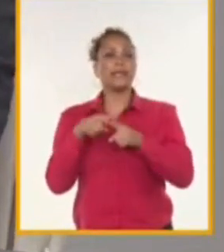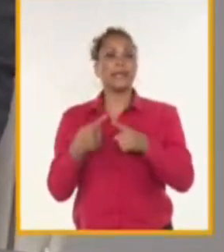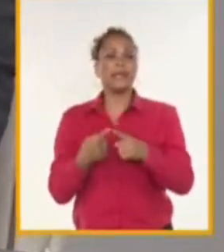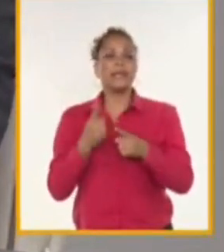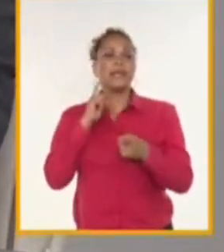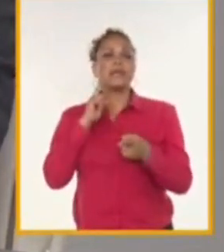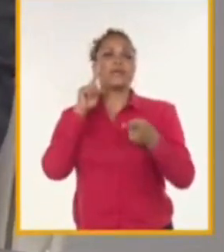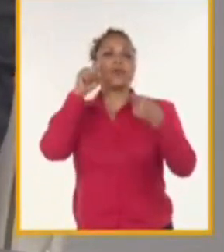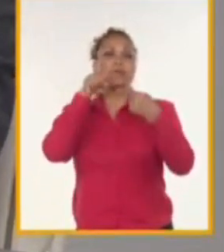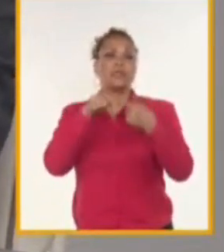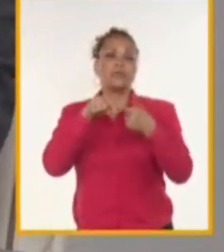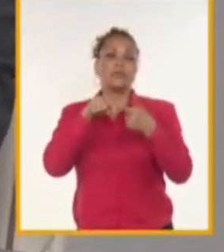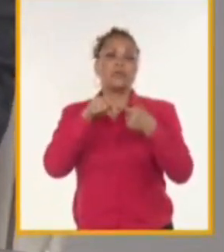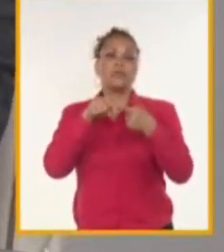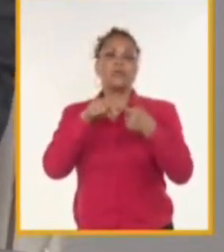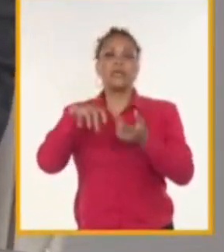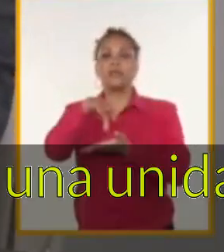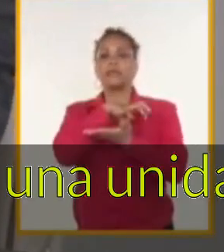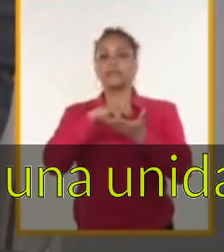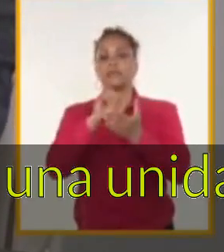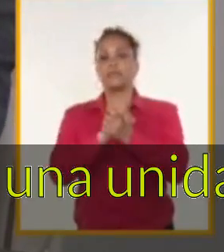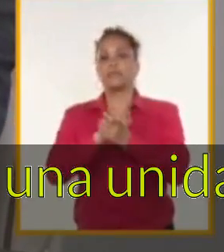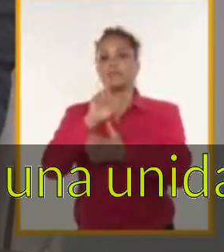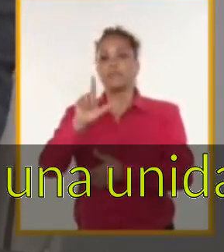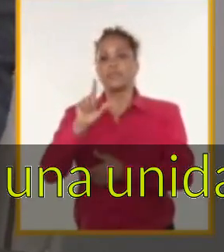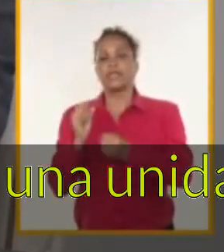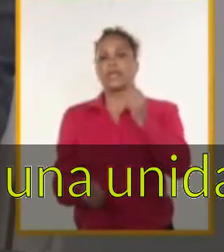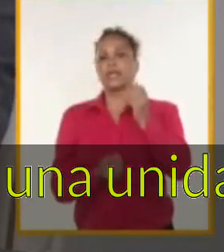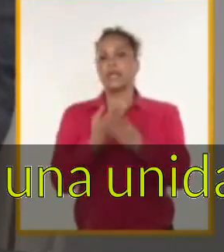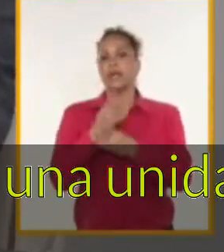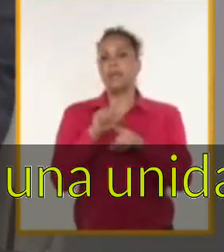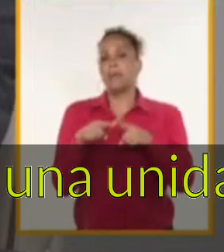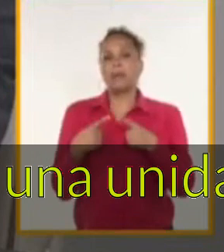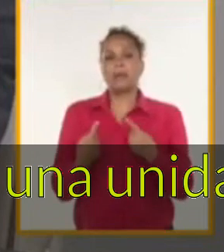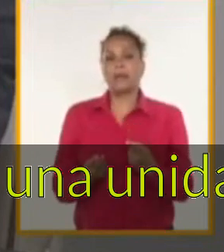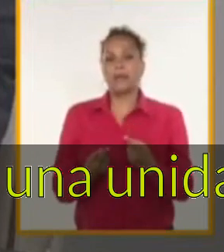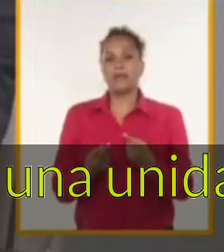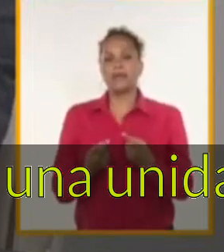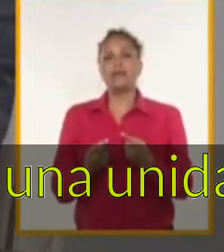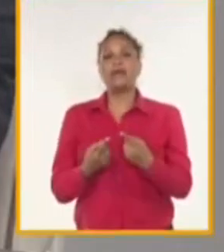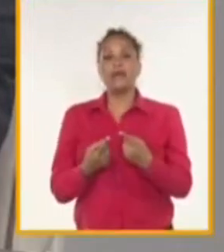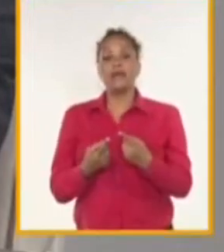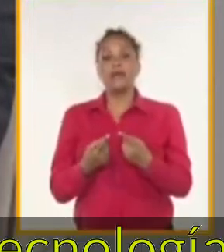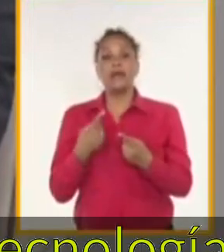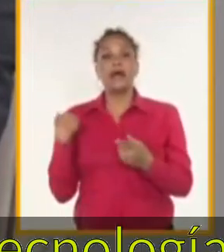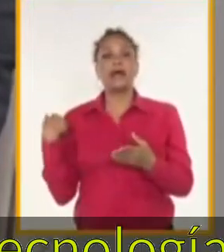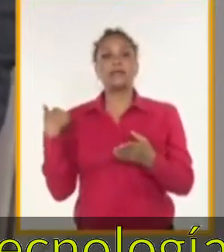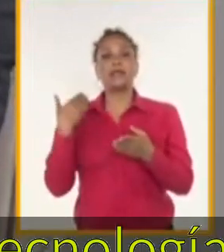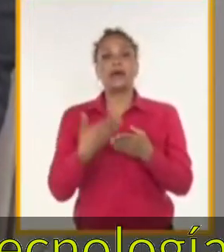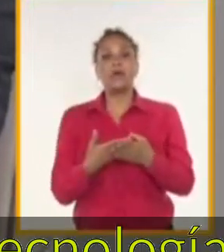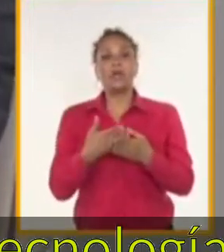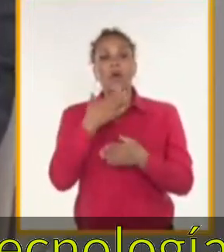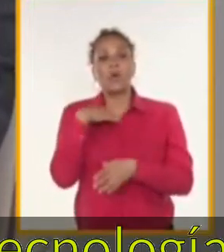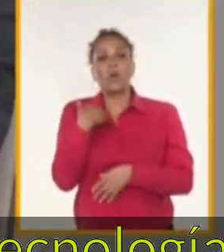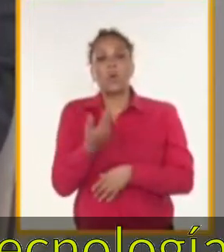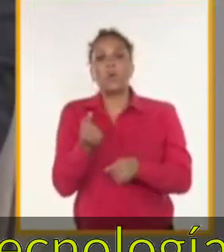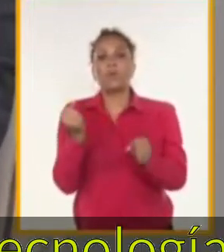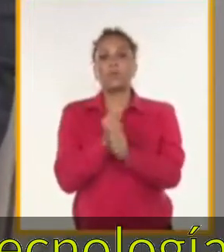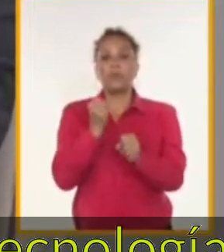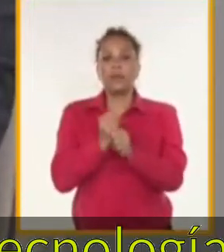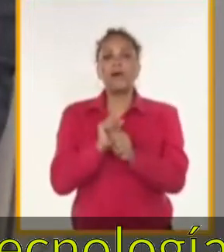objetivos de la zona especial, cómo fue creada, para qué fue creada y cómo estamos en el momento actual enfrentando desde allí